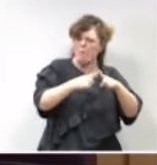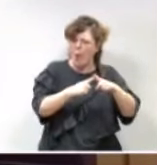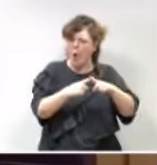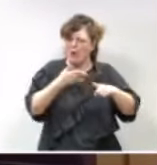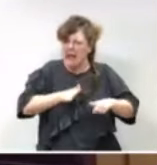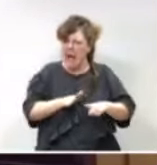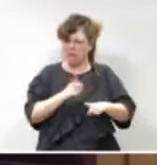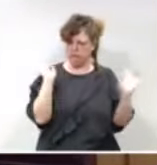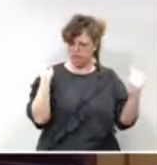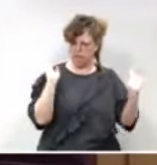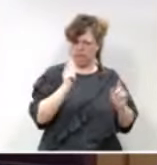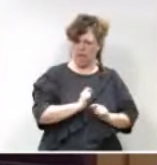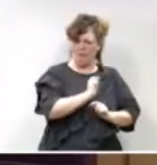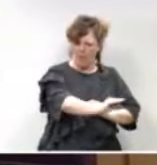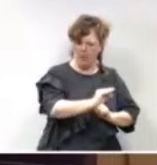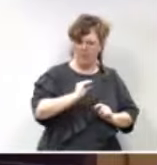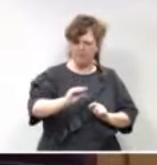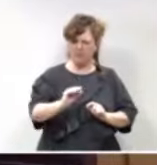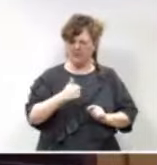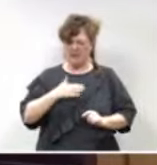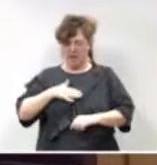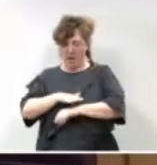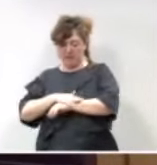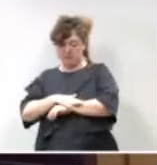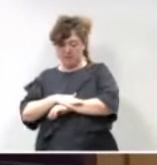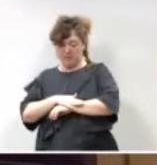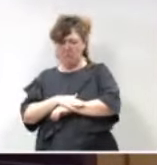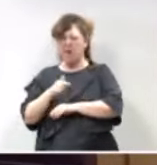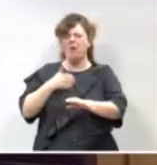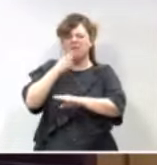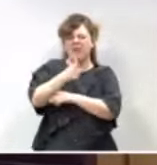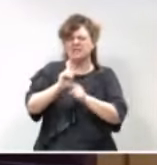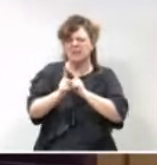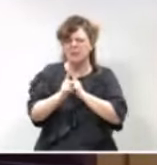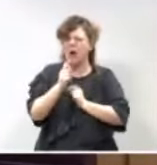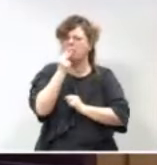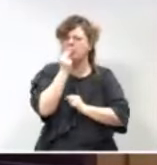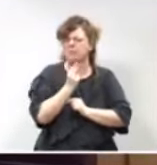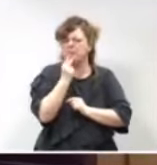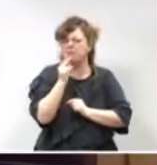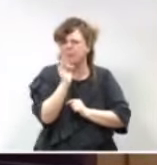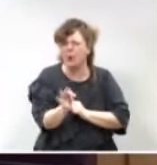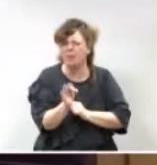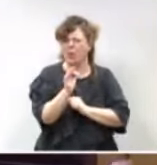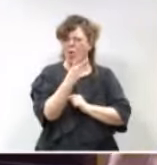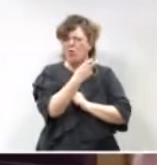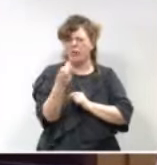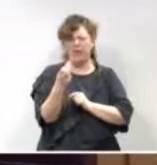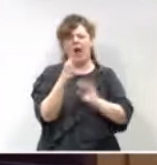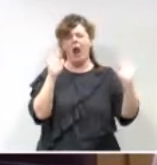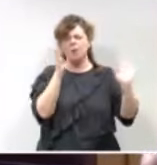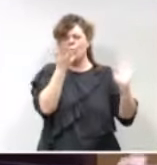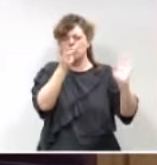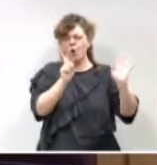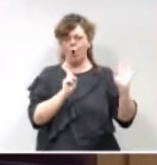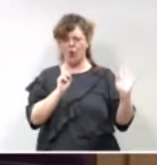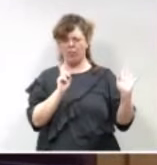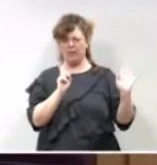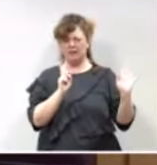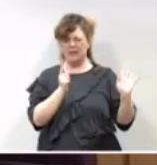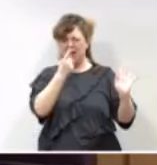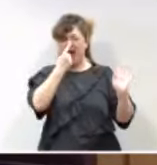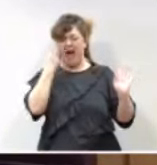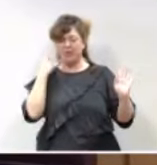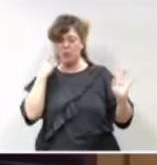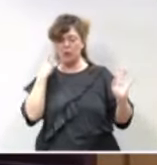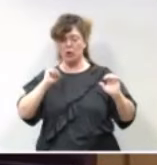cargo. En el Estado ofrecen 100, pero en Euskadi prometen 200. Y a lo mejor es que desconocían que hace un